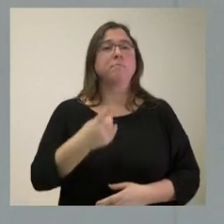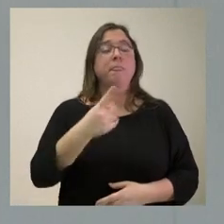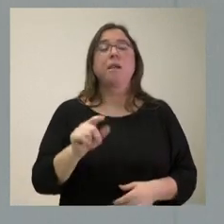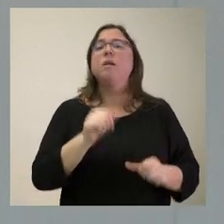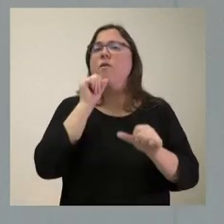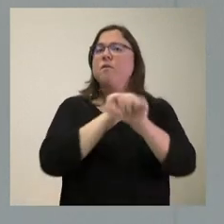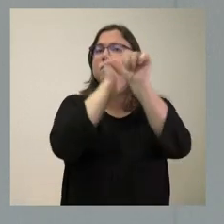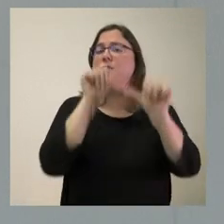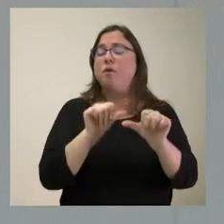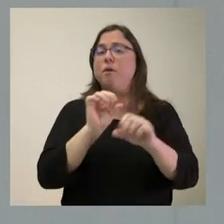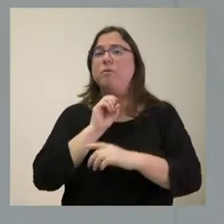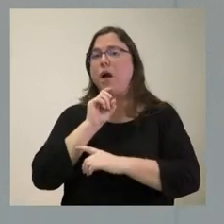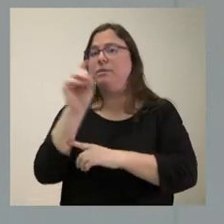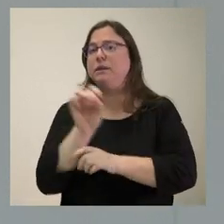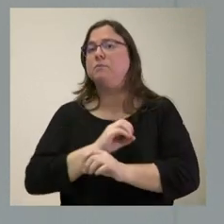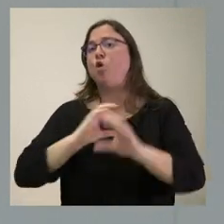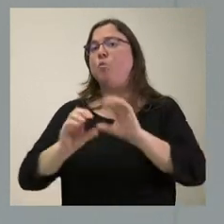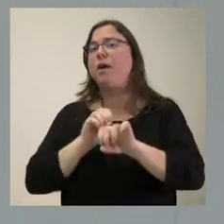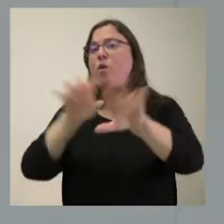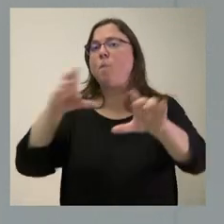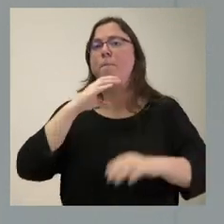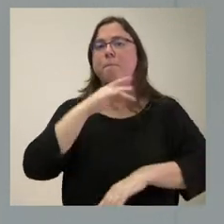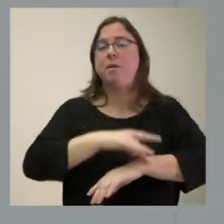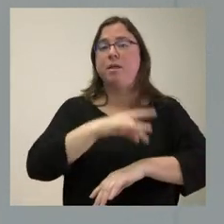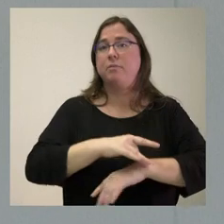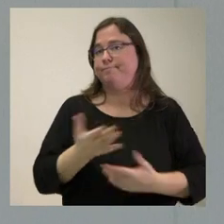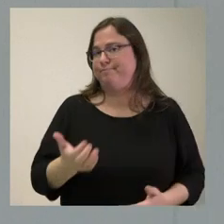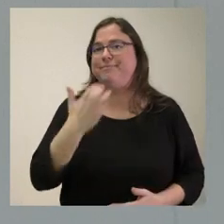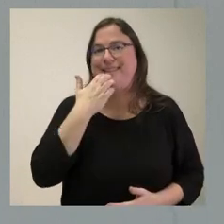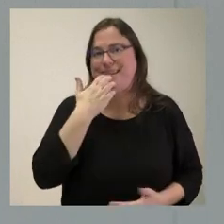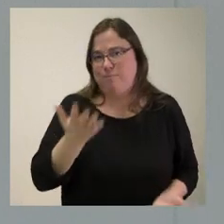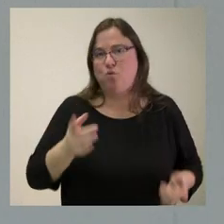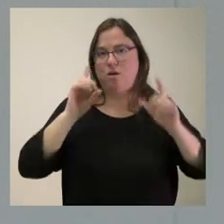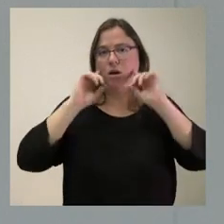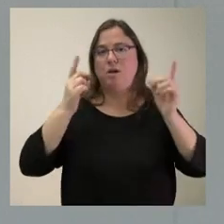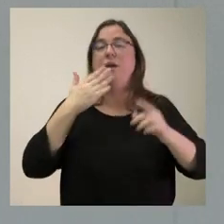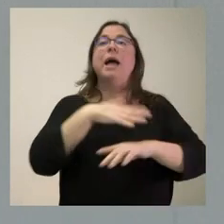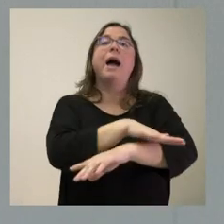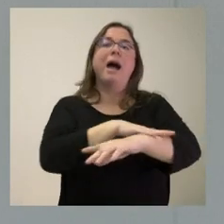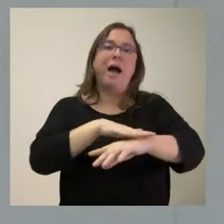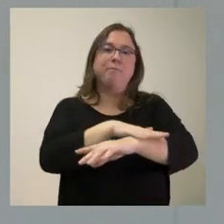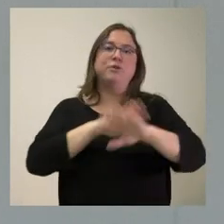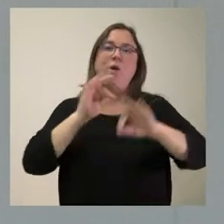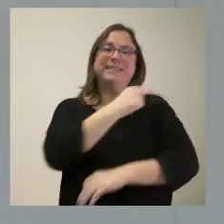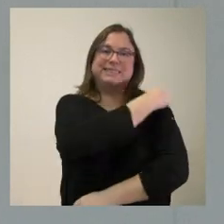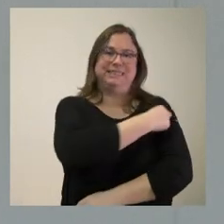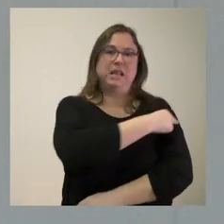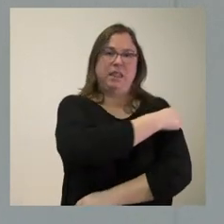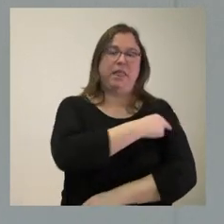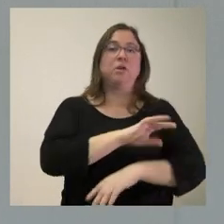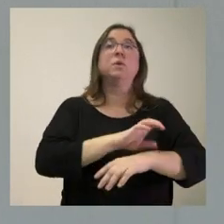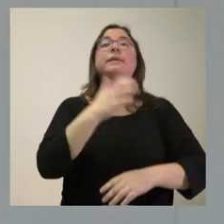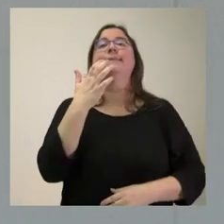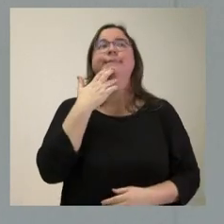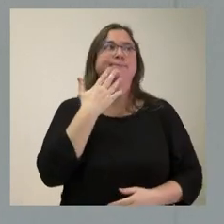pues, mire, por ejemplo, le pongo un caso, sin perjuicio de que el ámbito corresponde a la Consejería de Sanidad, si se compra